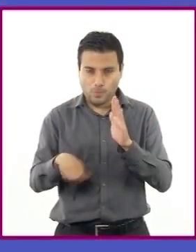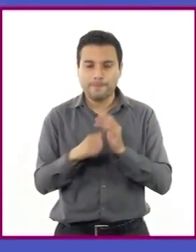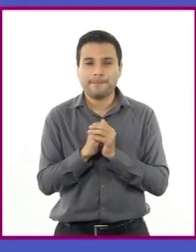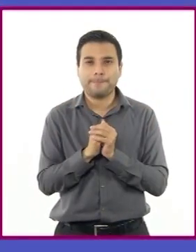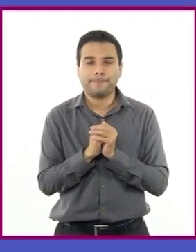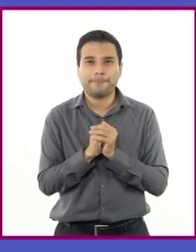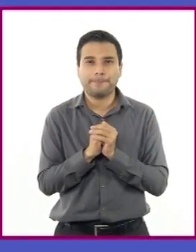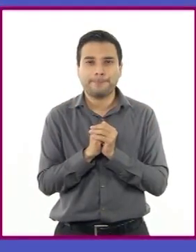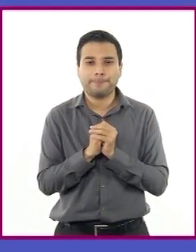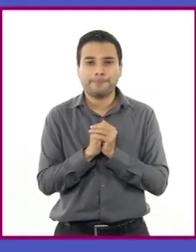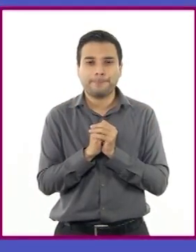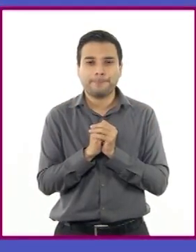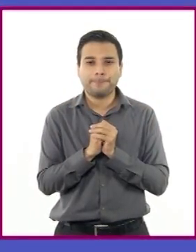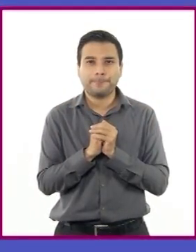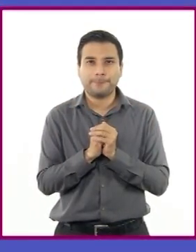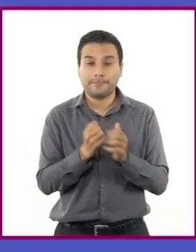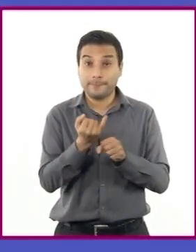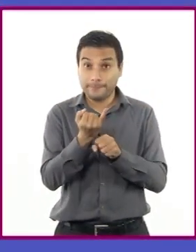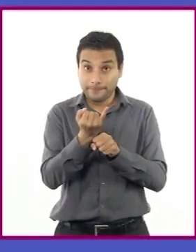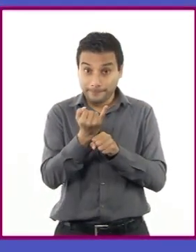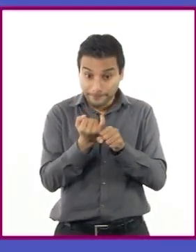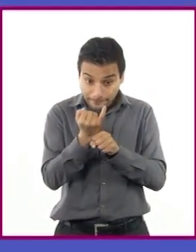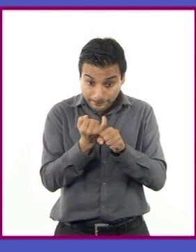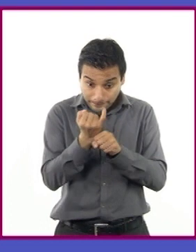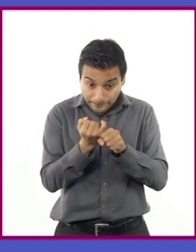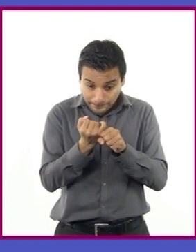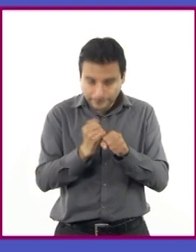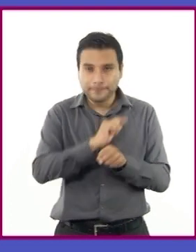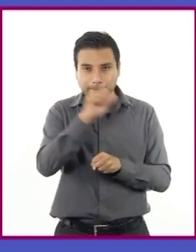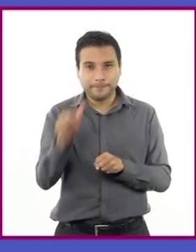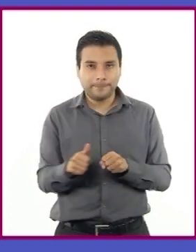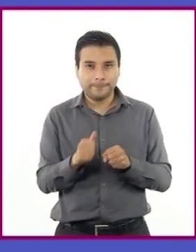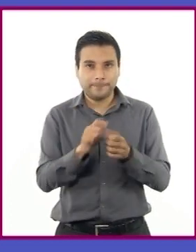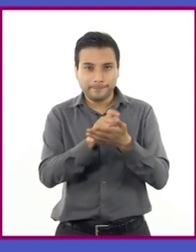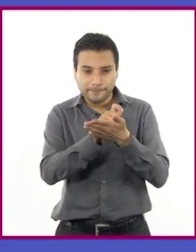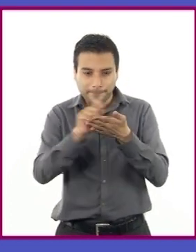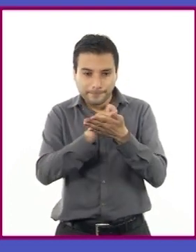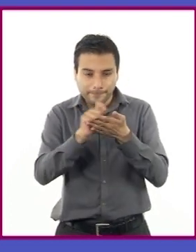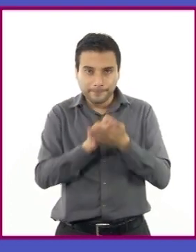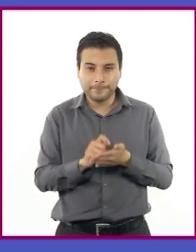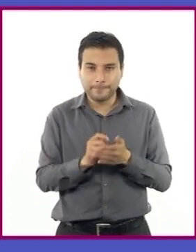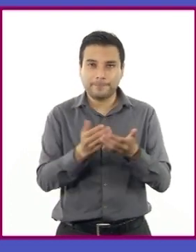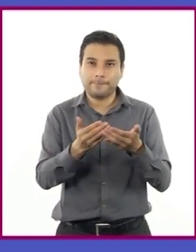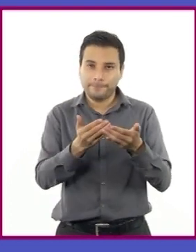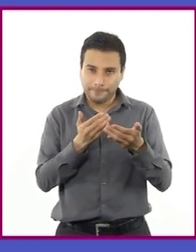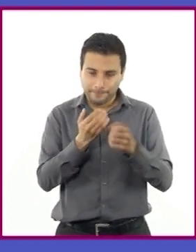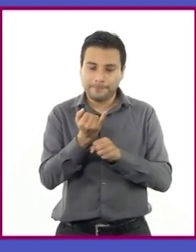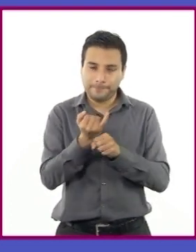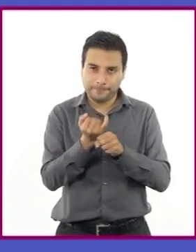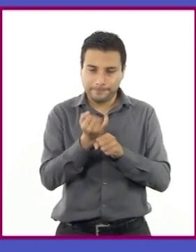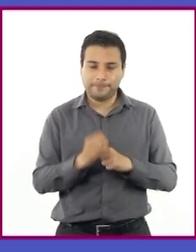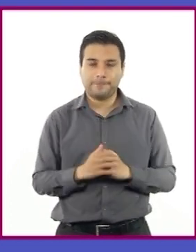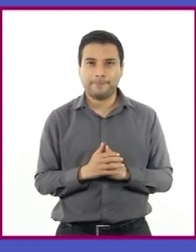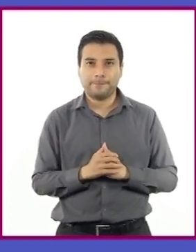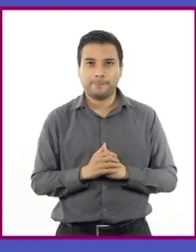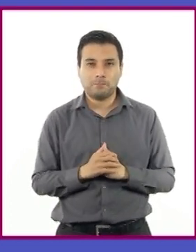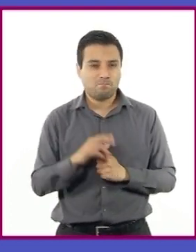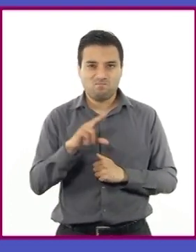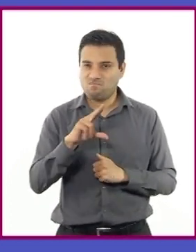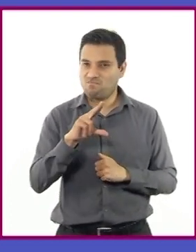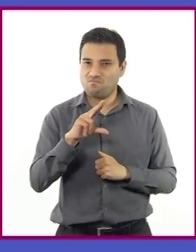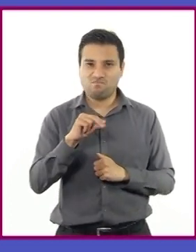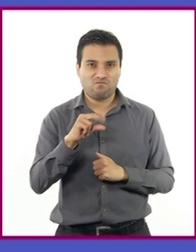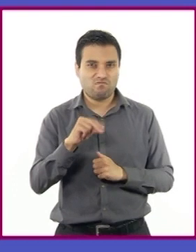Se basa en el resultado de investigaciones. Para su realización se consultan varios tipos de fuentes. Y no,